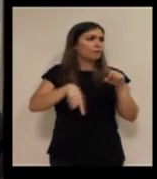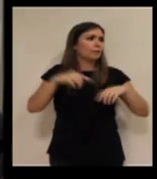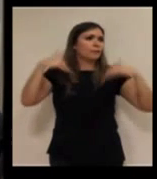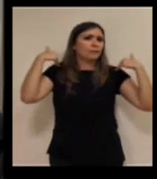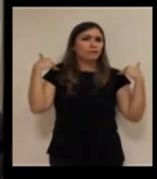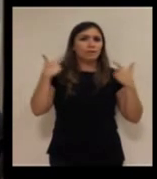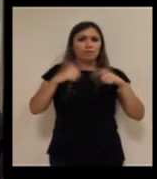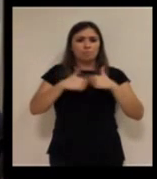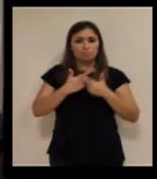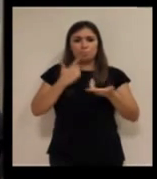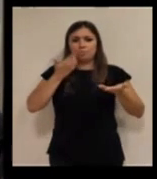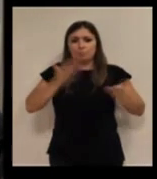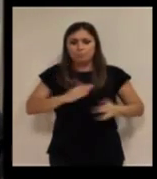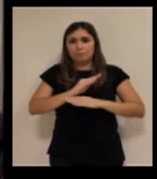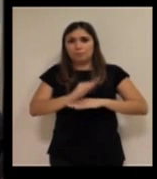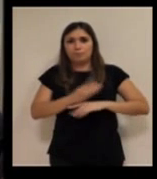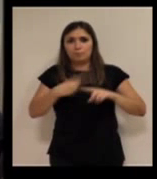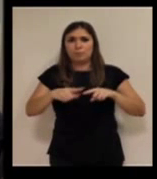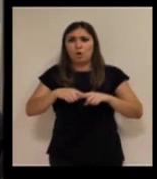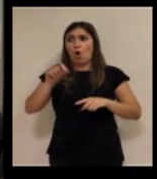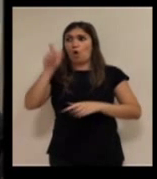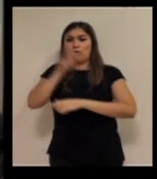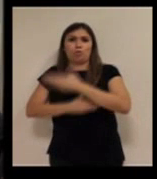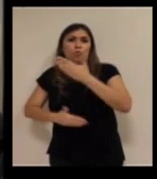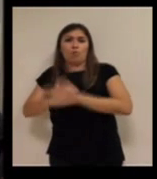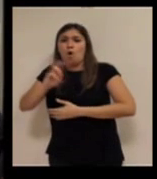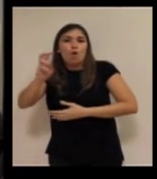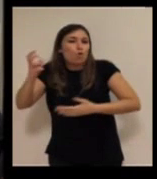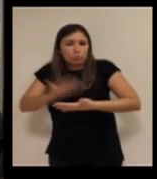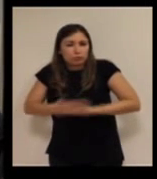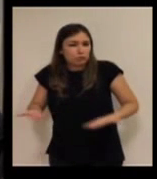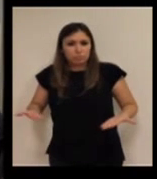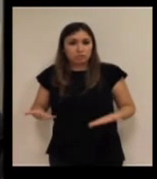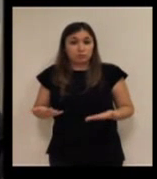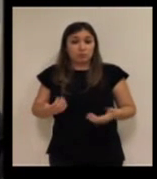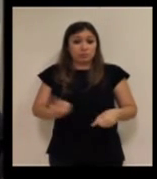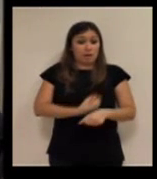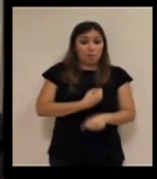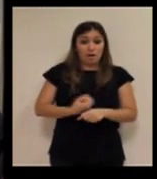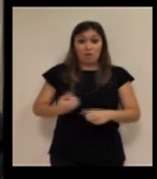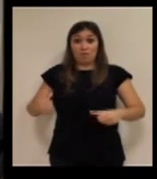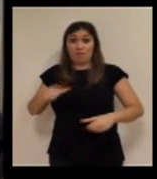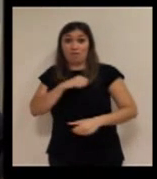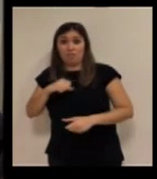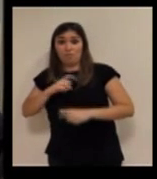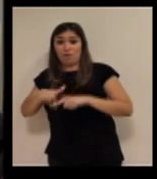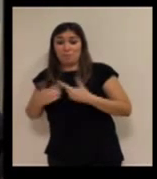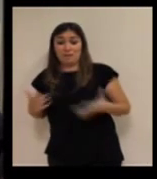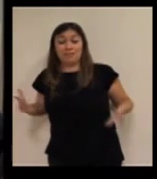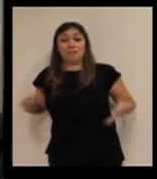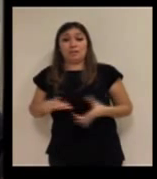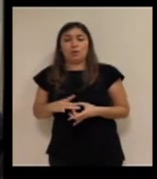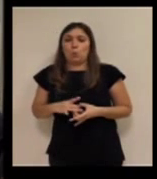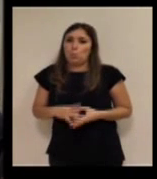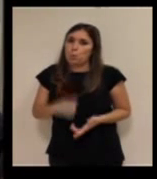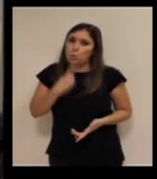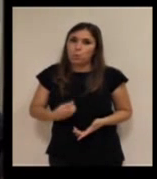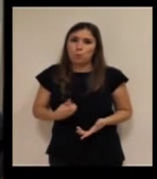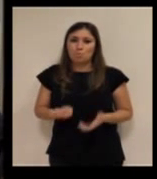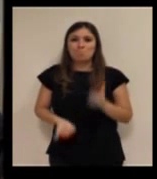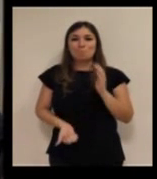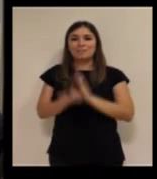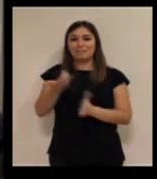a veces hay cargas familiares y situaciones personales bien por discapacidad o por otras causas que dificultan el hecho de